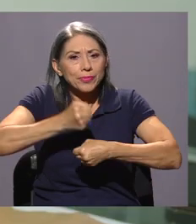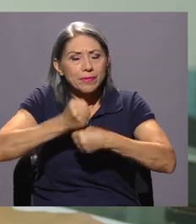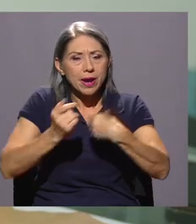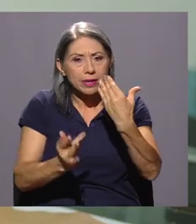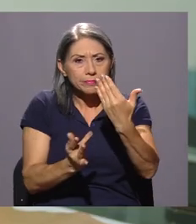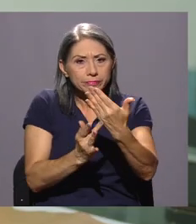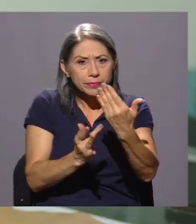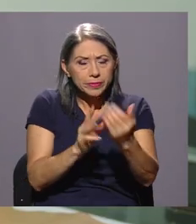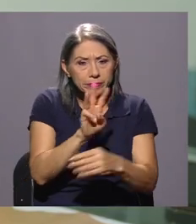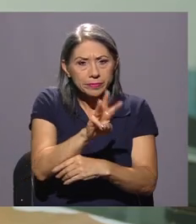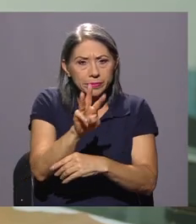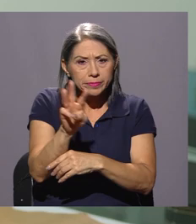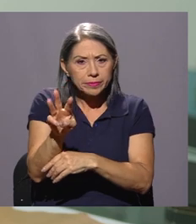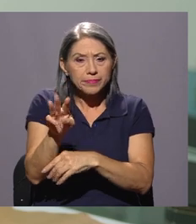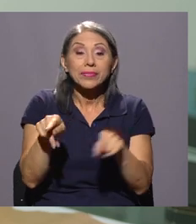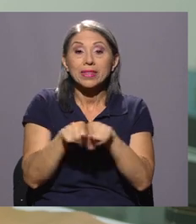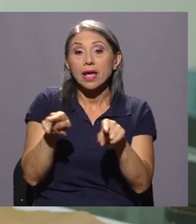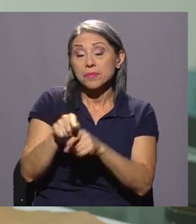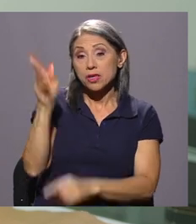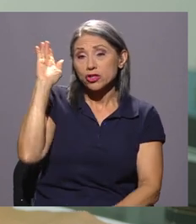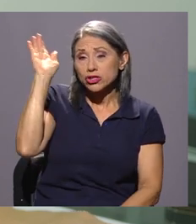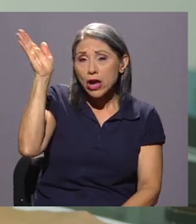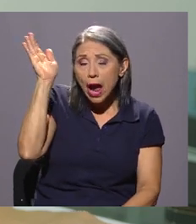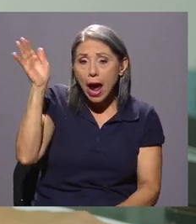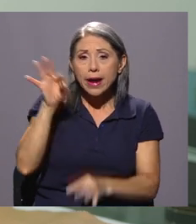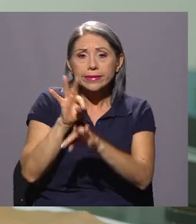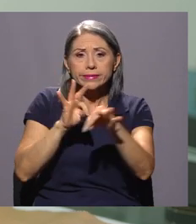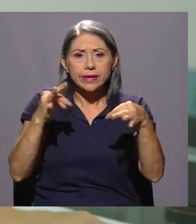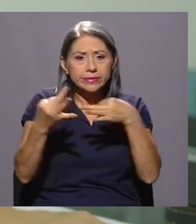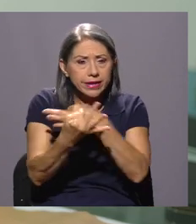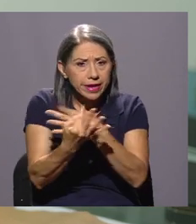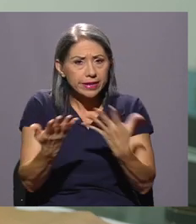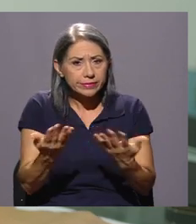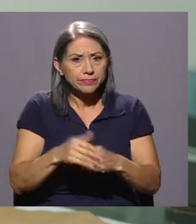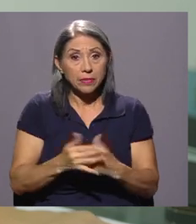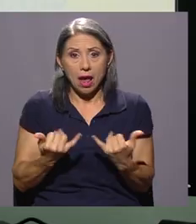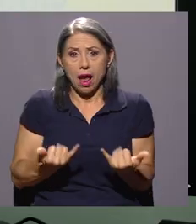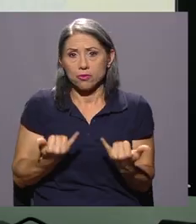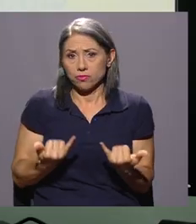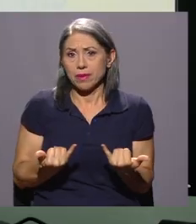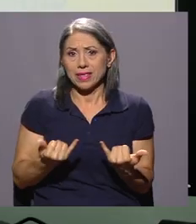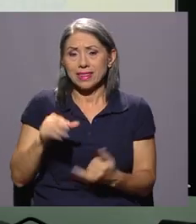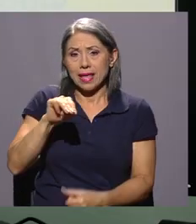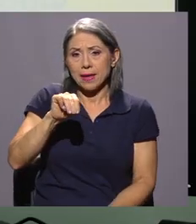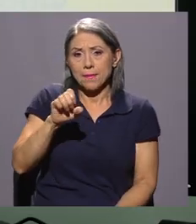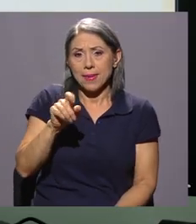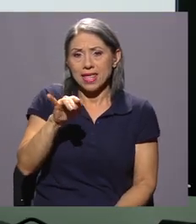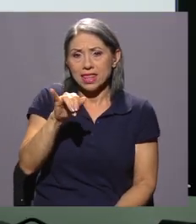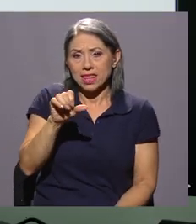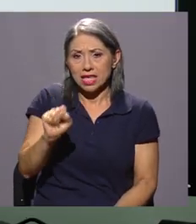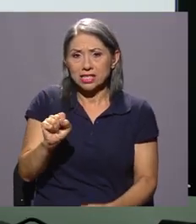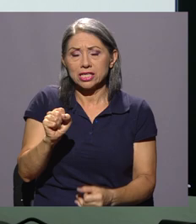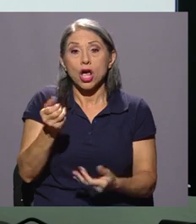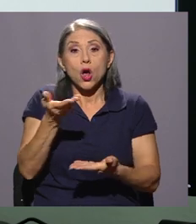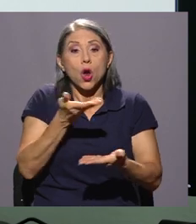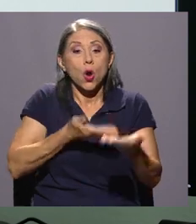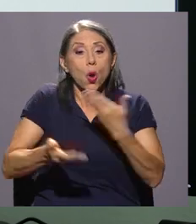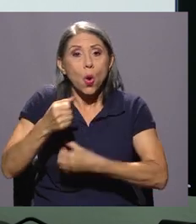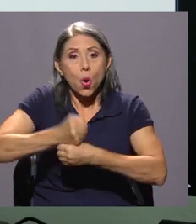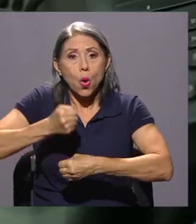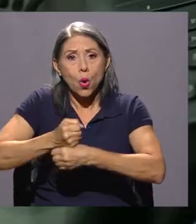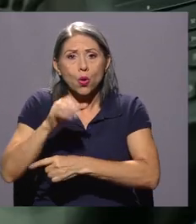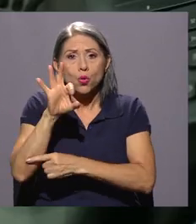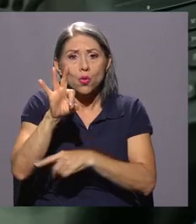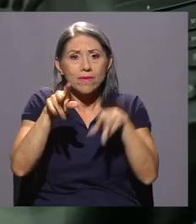También nosotros damos charlas, hacemos talleres también. Actualmente, en METIX colaboran nueve